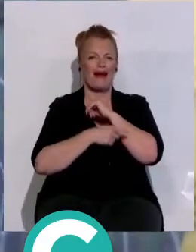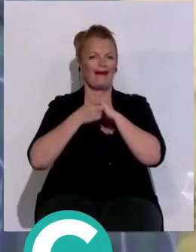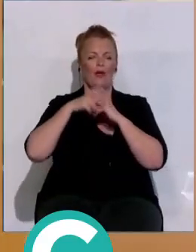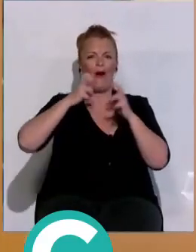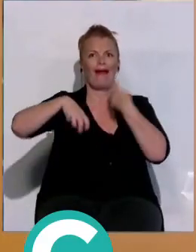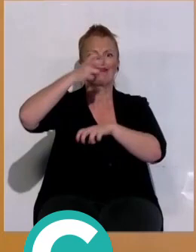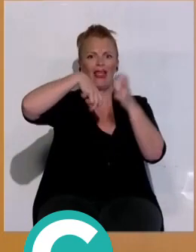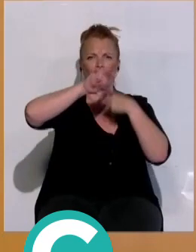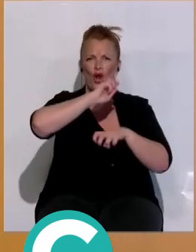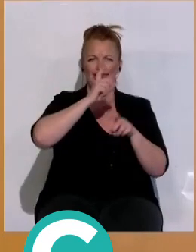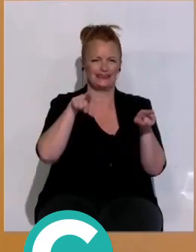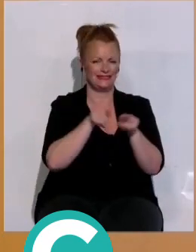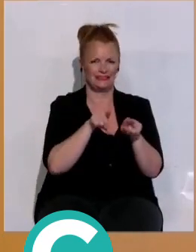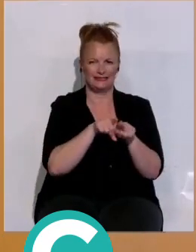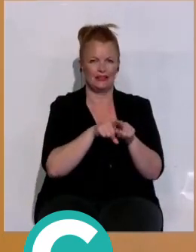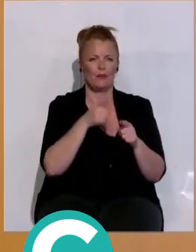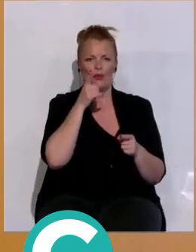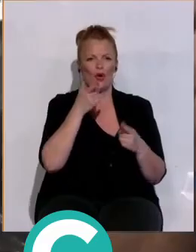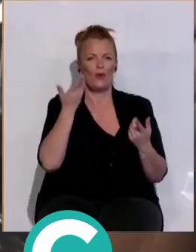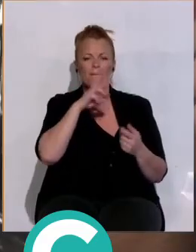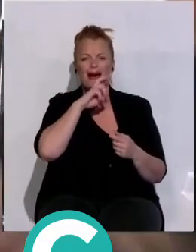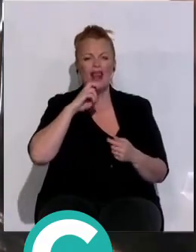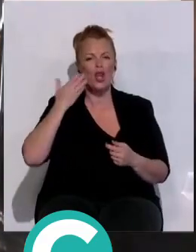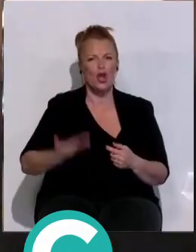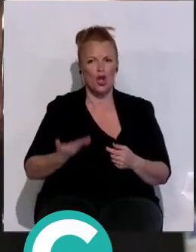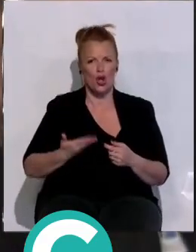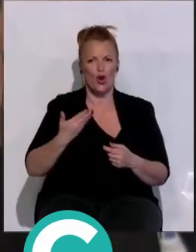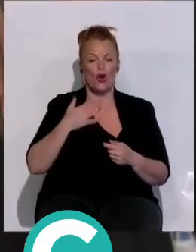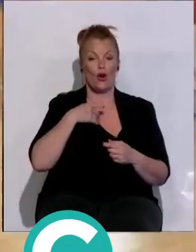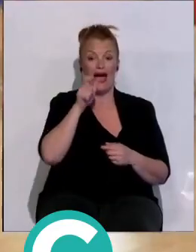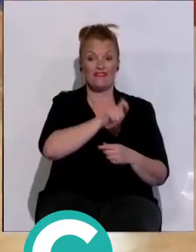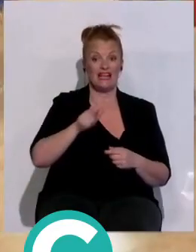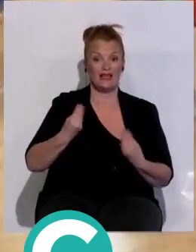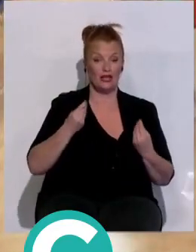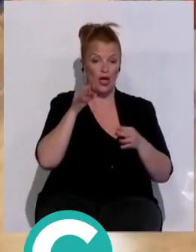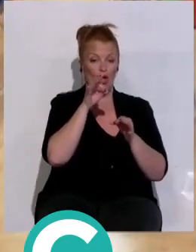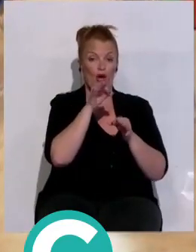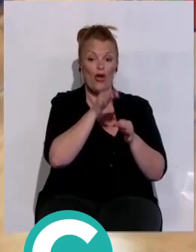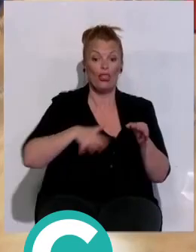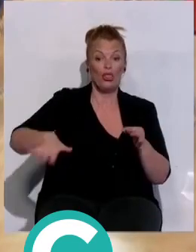potencial valor singular que contiene y desplazando a los habitantes de la ciudad de dichas zonas.